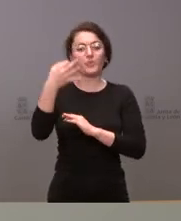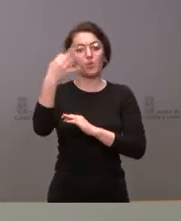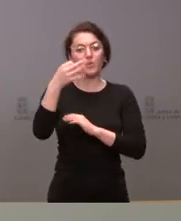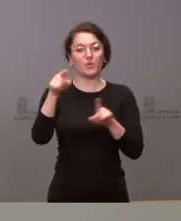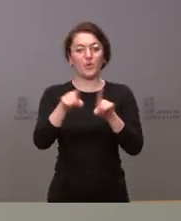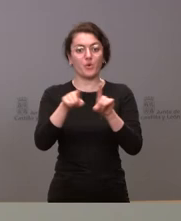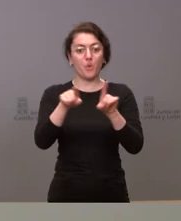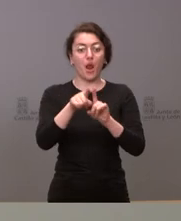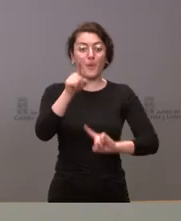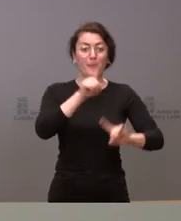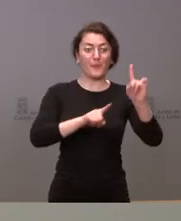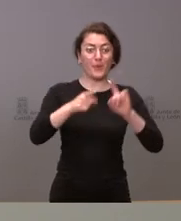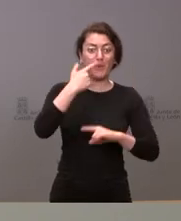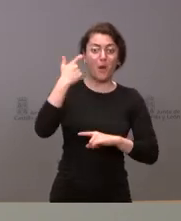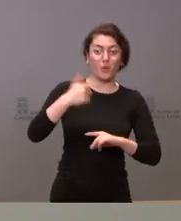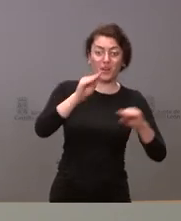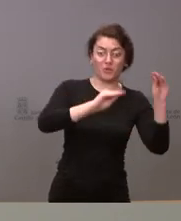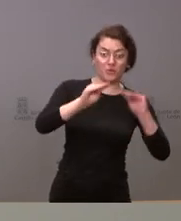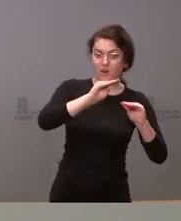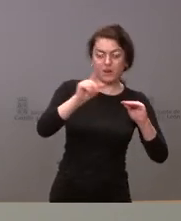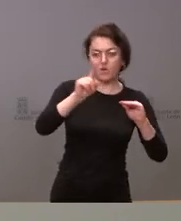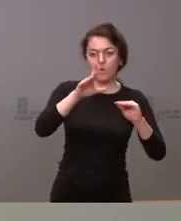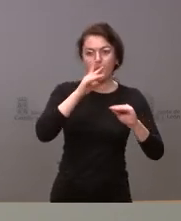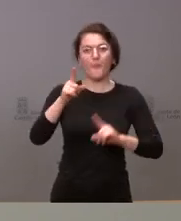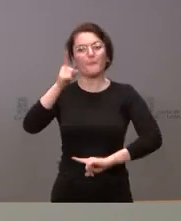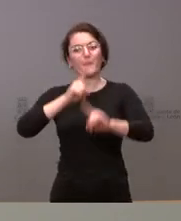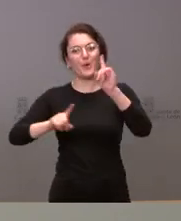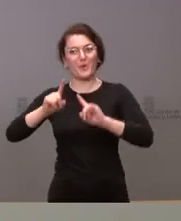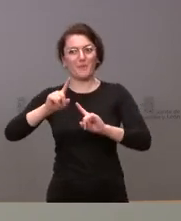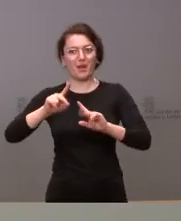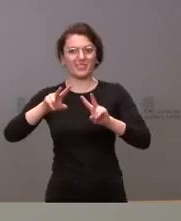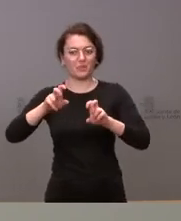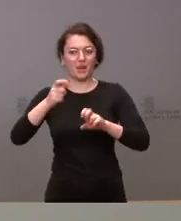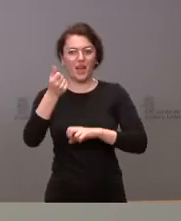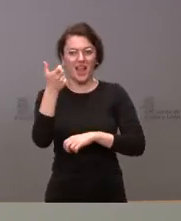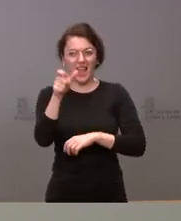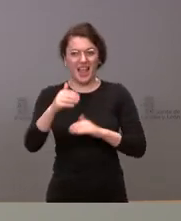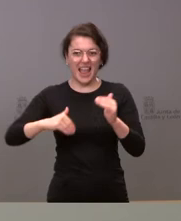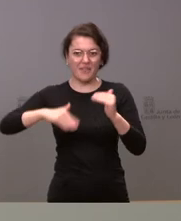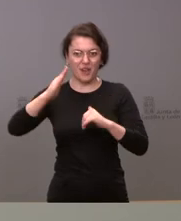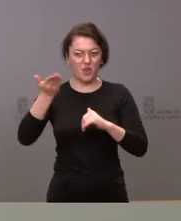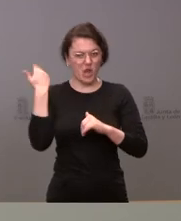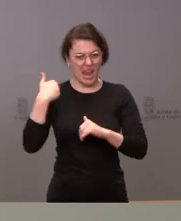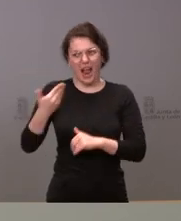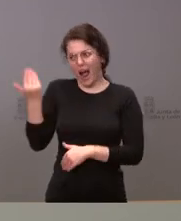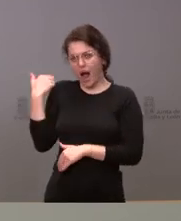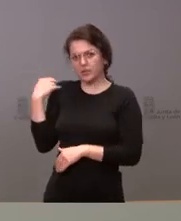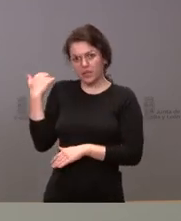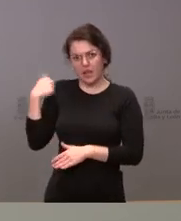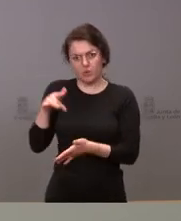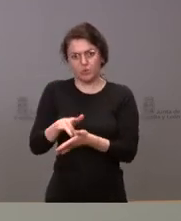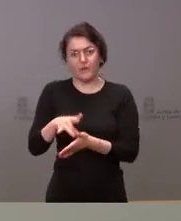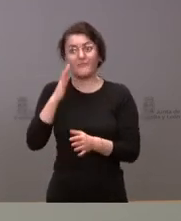de España y de su inflación ya venía de antes como les he descrito es verdad por ser sinceros que la guerra de Ucrania lo ha